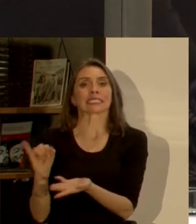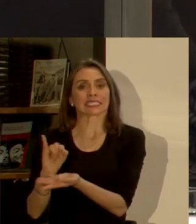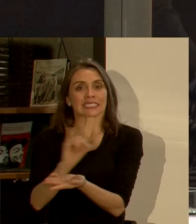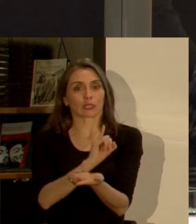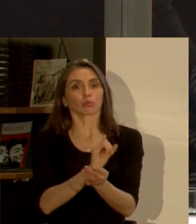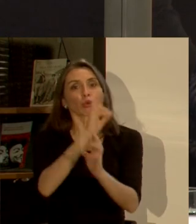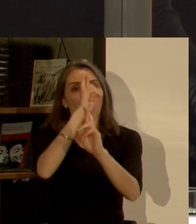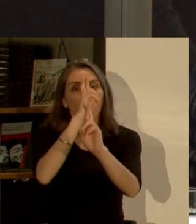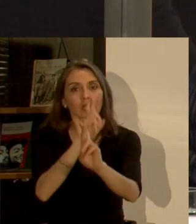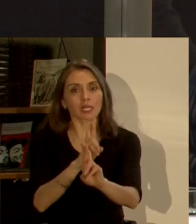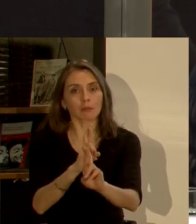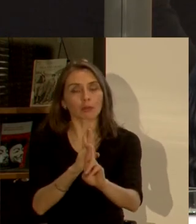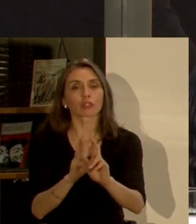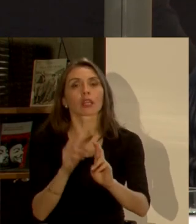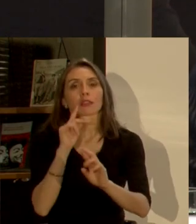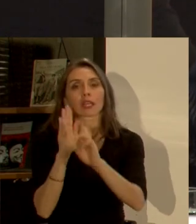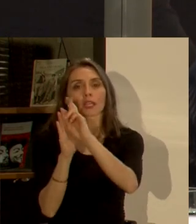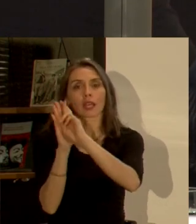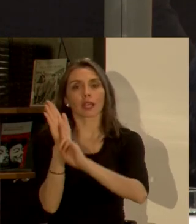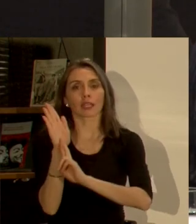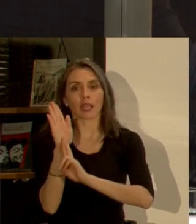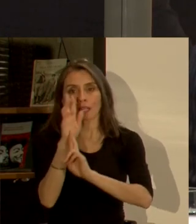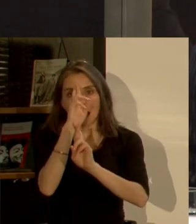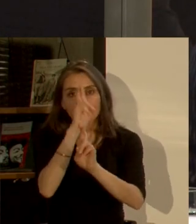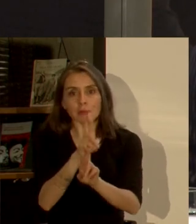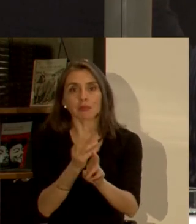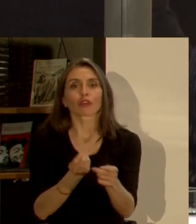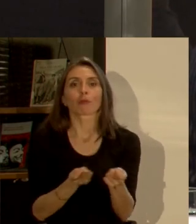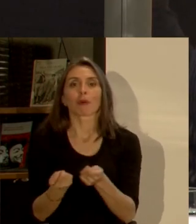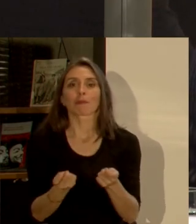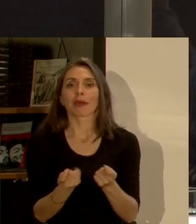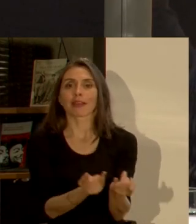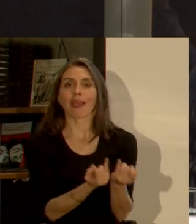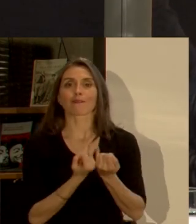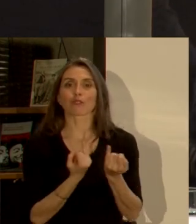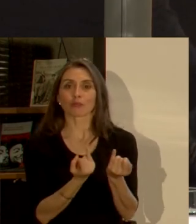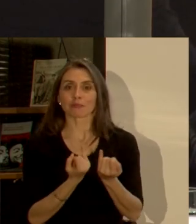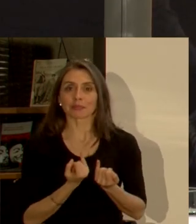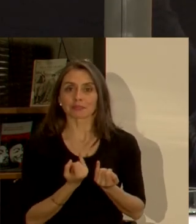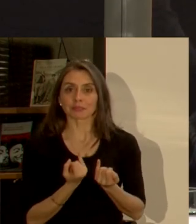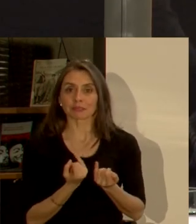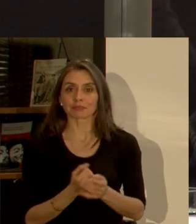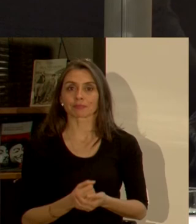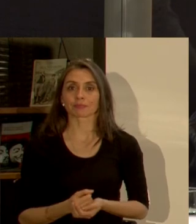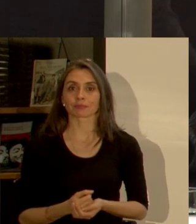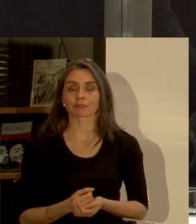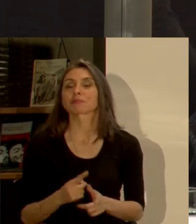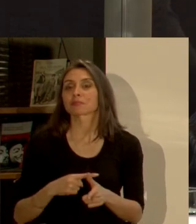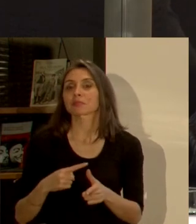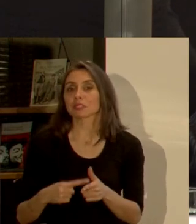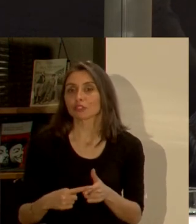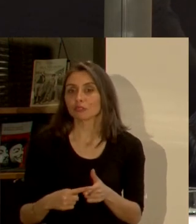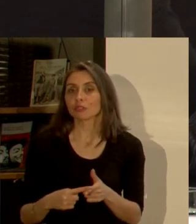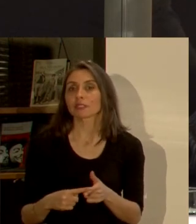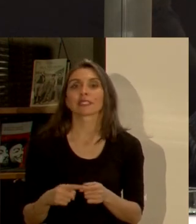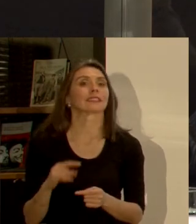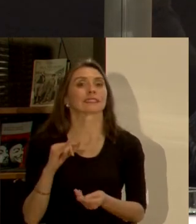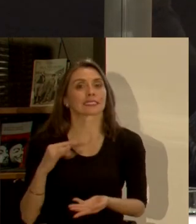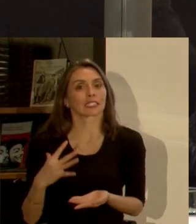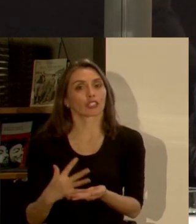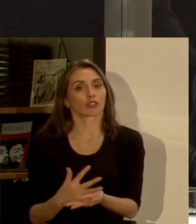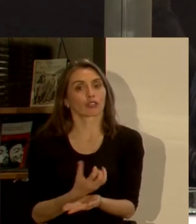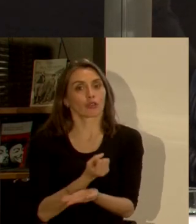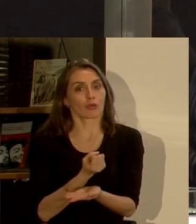y con unas reglas de respeto en el manejo de la información entonces si se logra